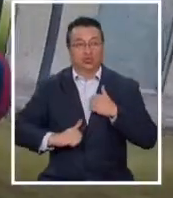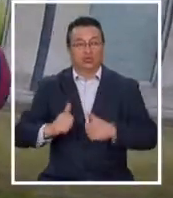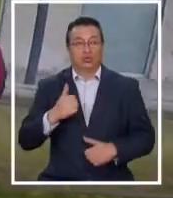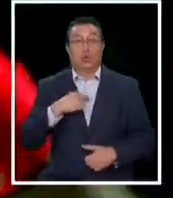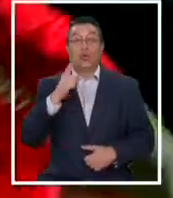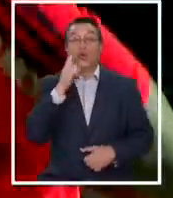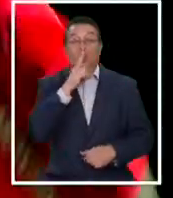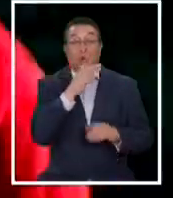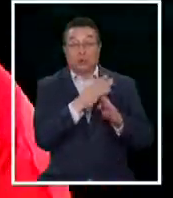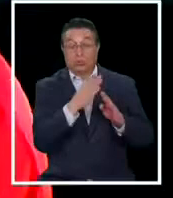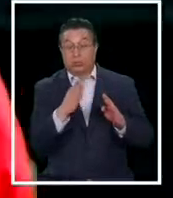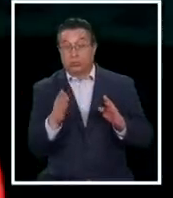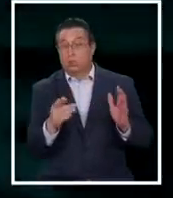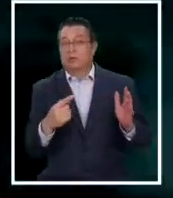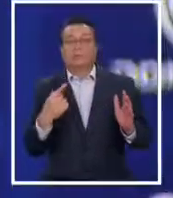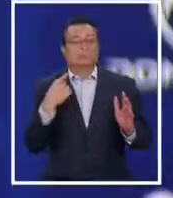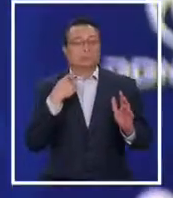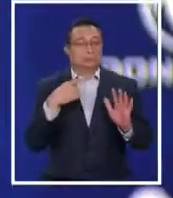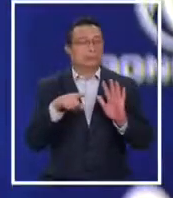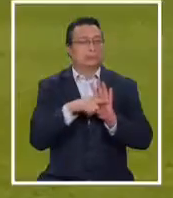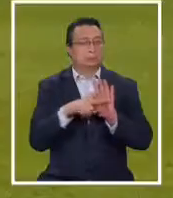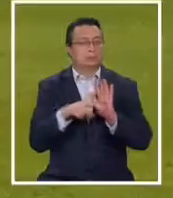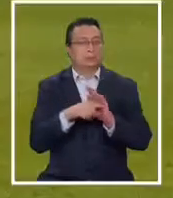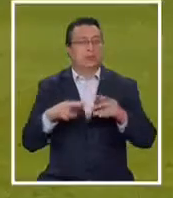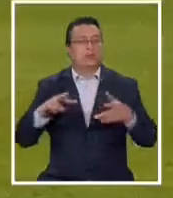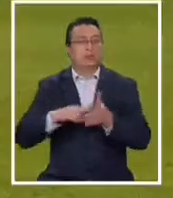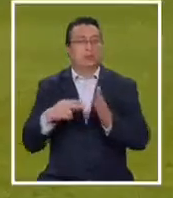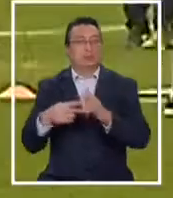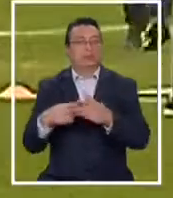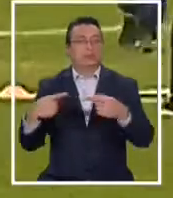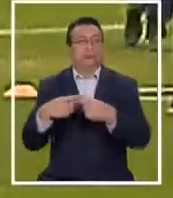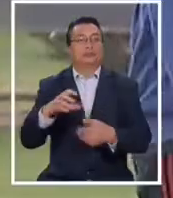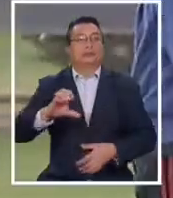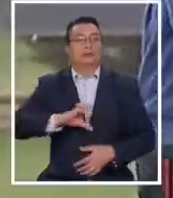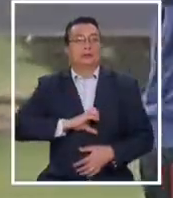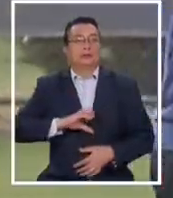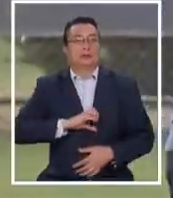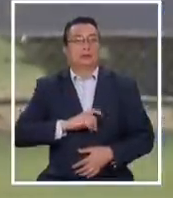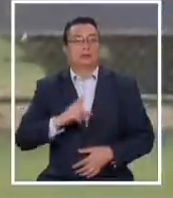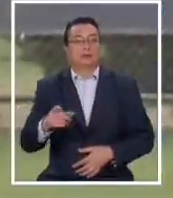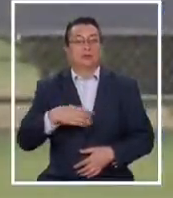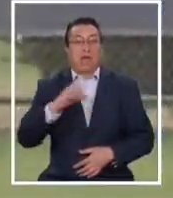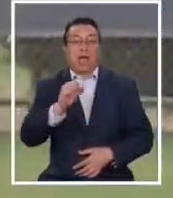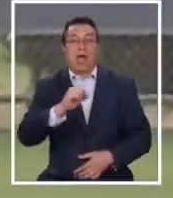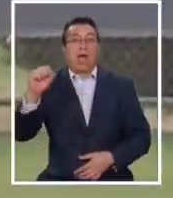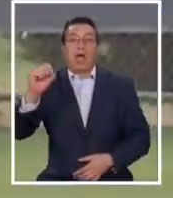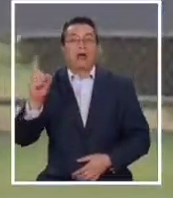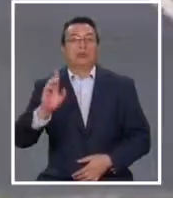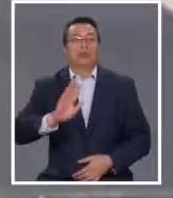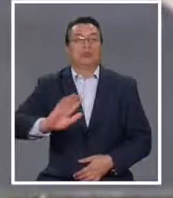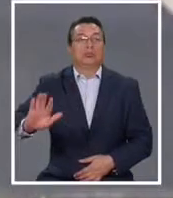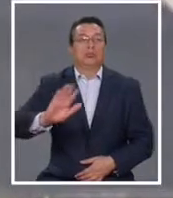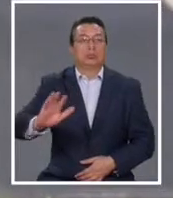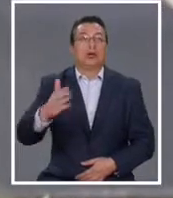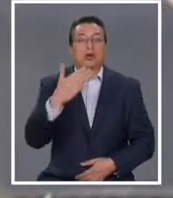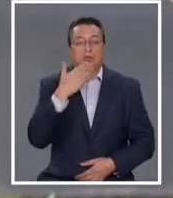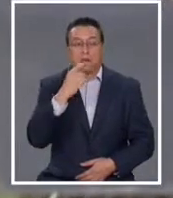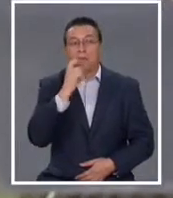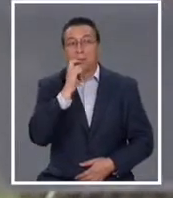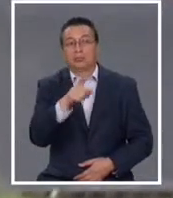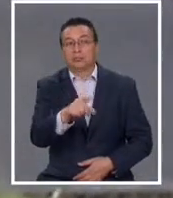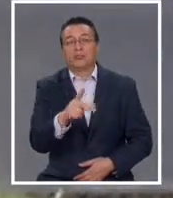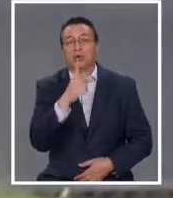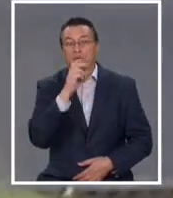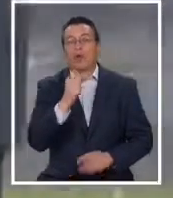último periodo no fue como él hubiese esperado. Polémicas con técnicos, no fue titular indiscutido e incluso fue catalogado